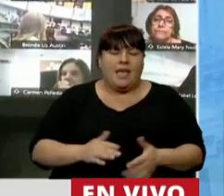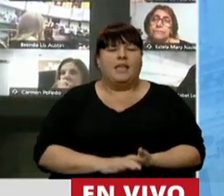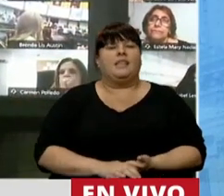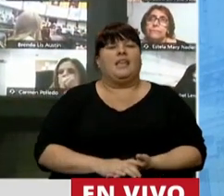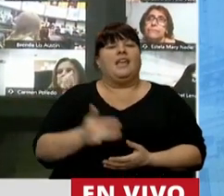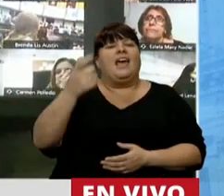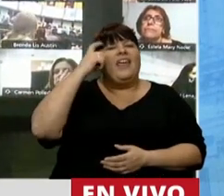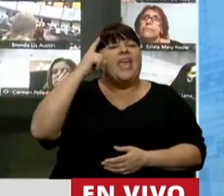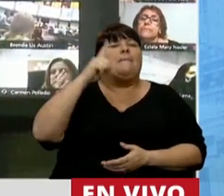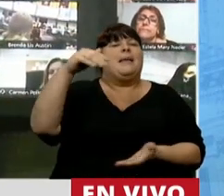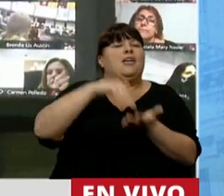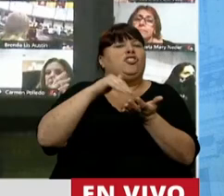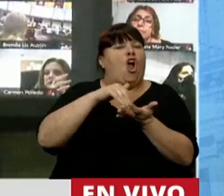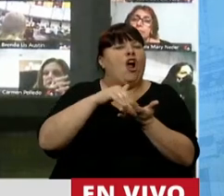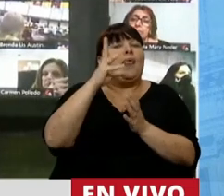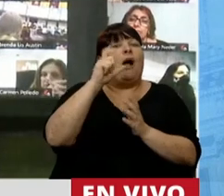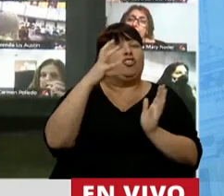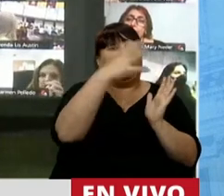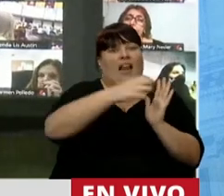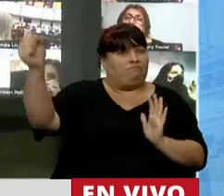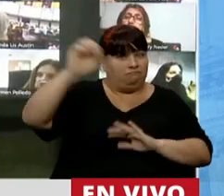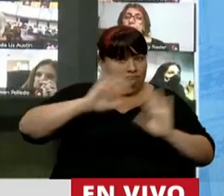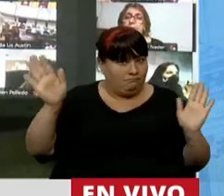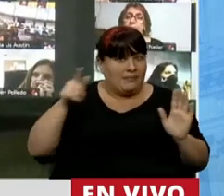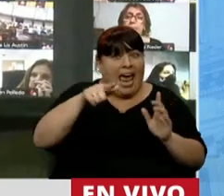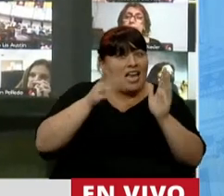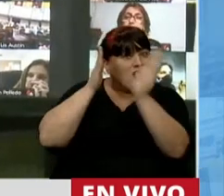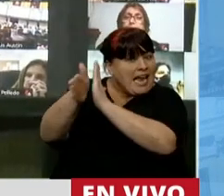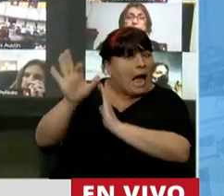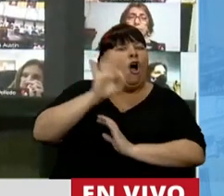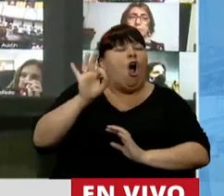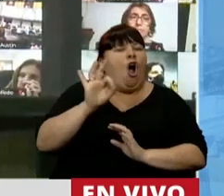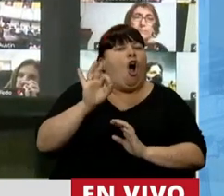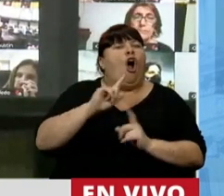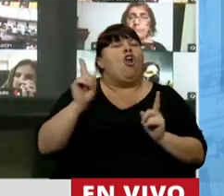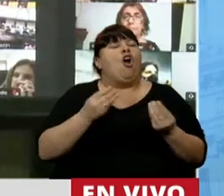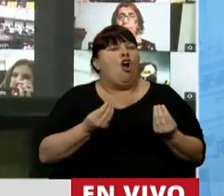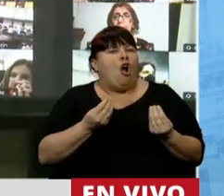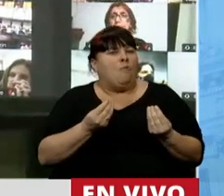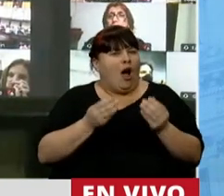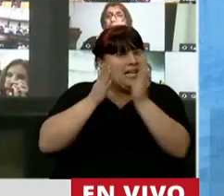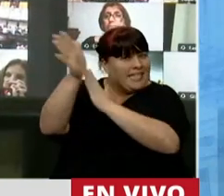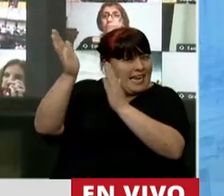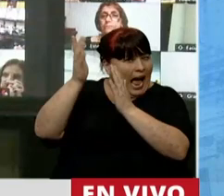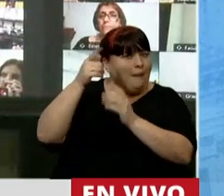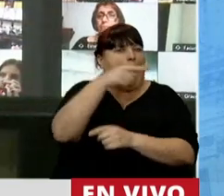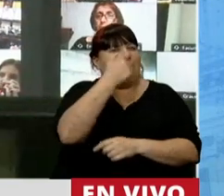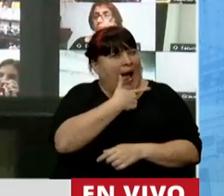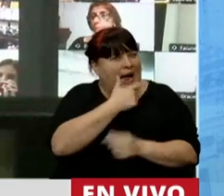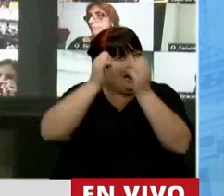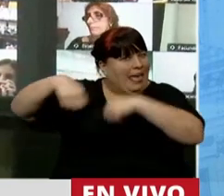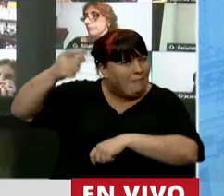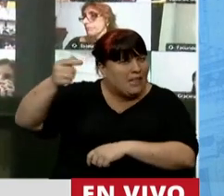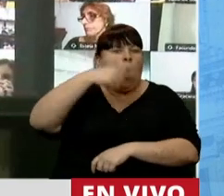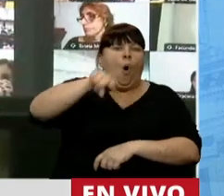se han ido 10 mil millones del Banco Central. ¿Eso es fuga o eso van a los asilos? La fuga la hace Macri y